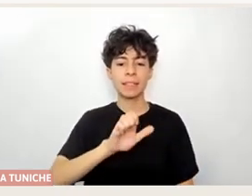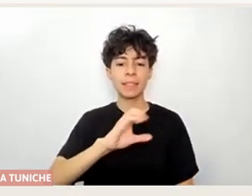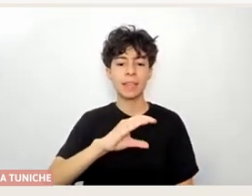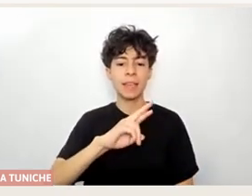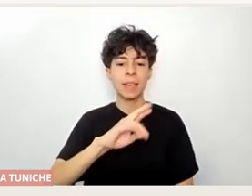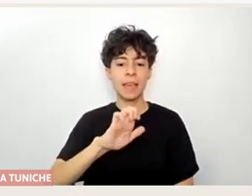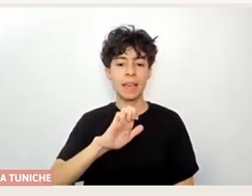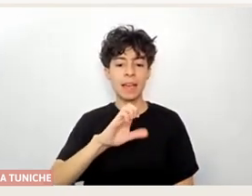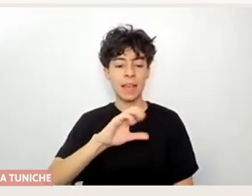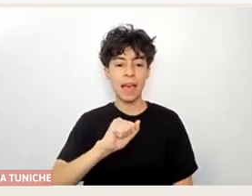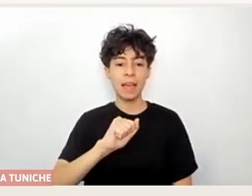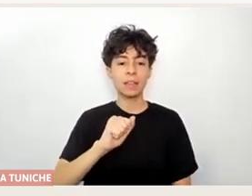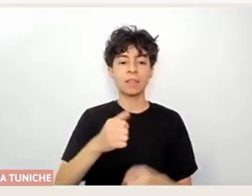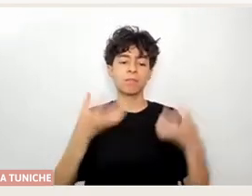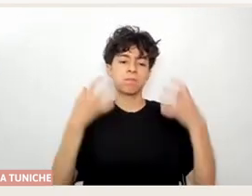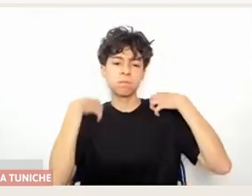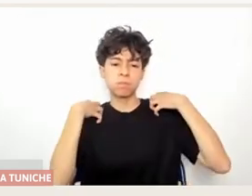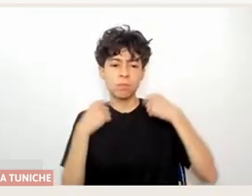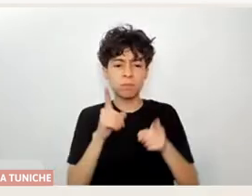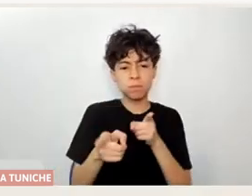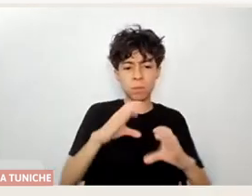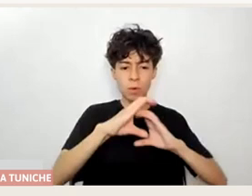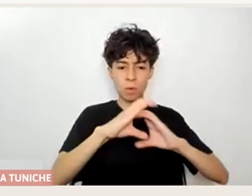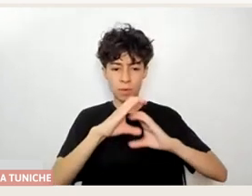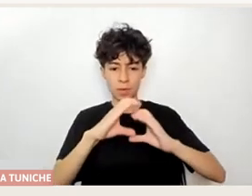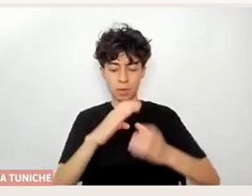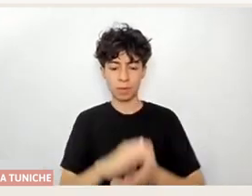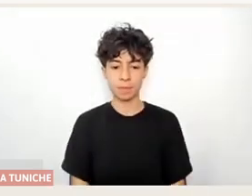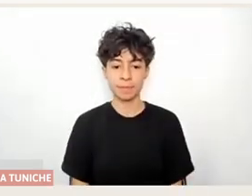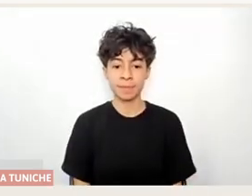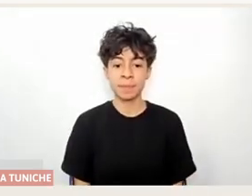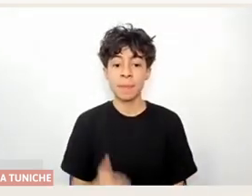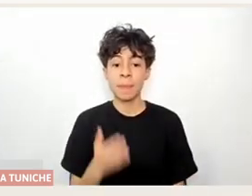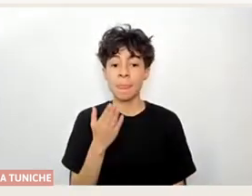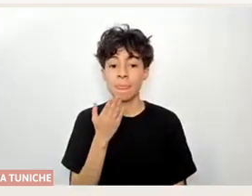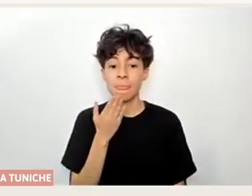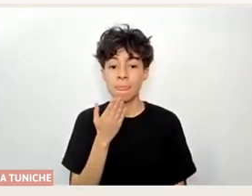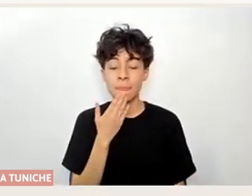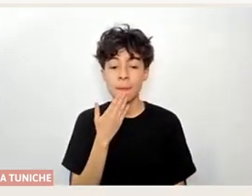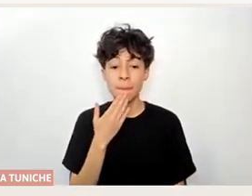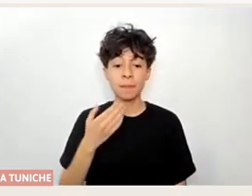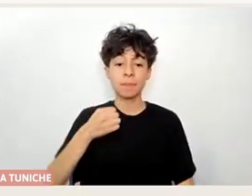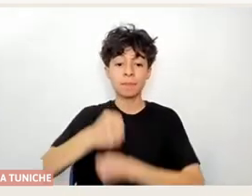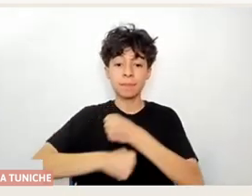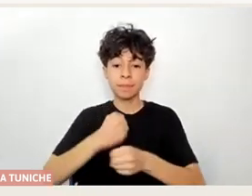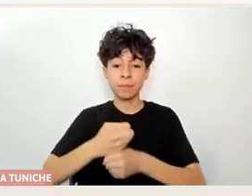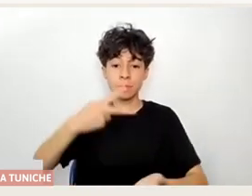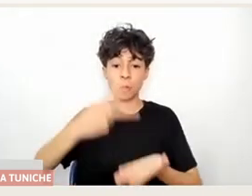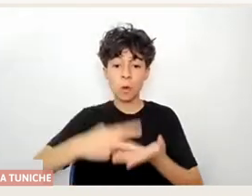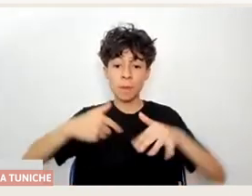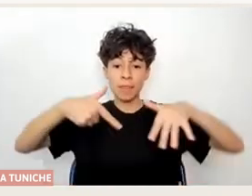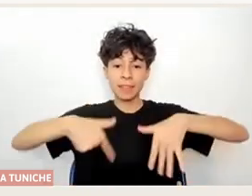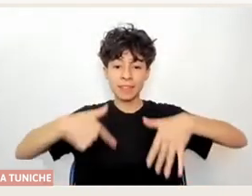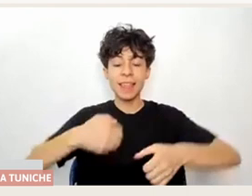año 2015 impartiendo talleres de cine para personas adultas, consellera y baja visión. El año 2017 da estos